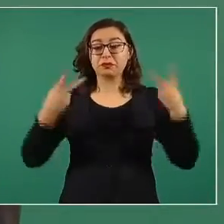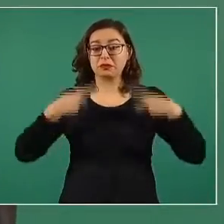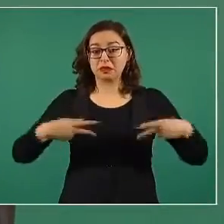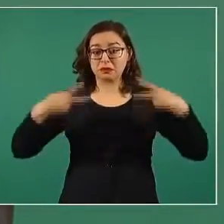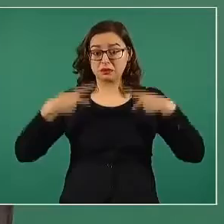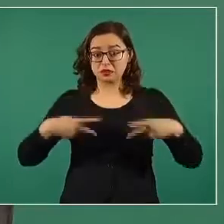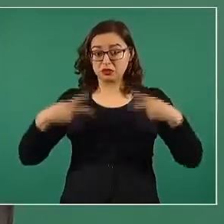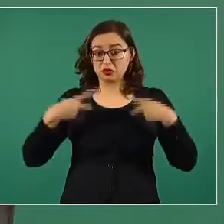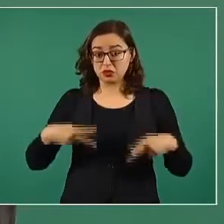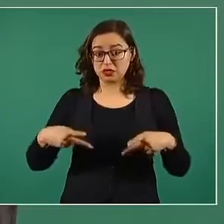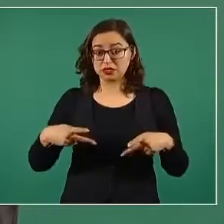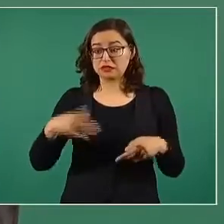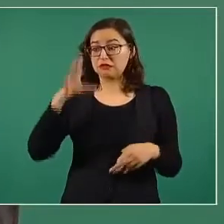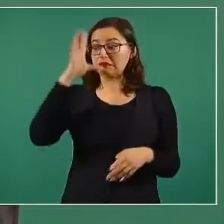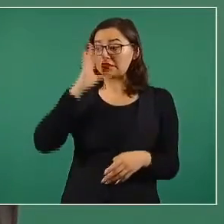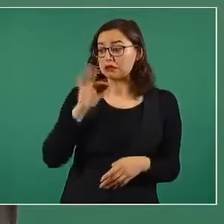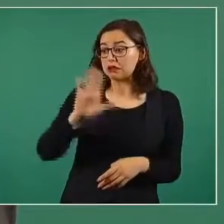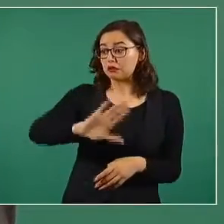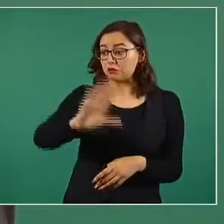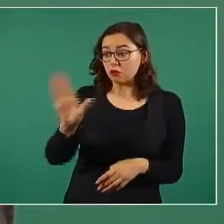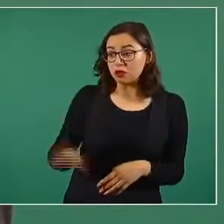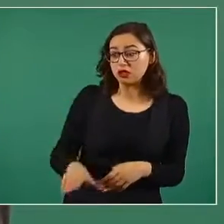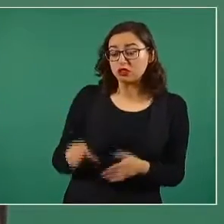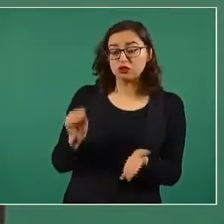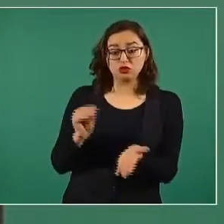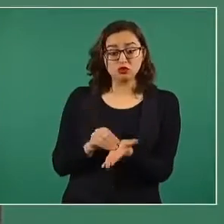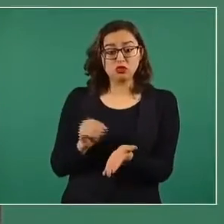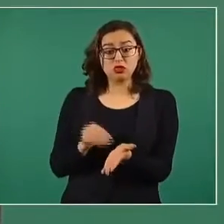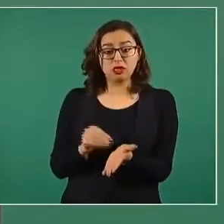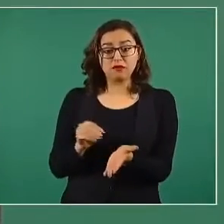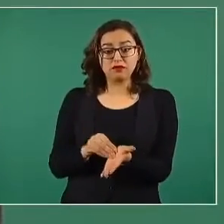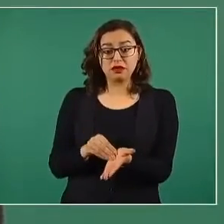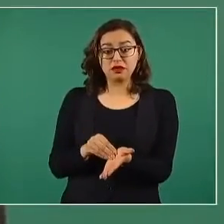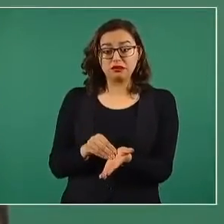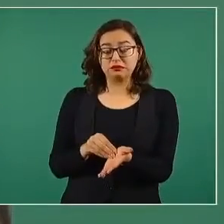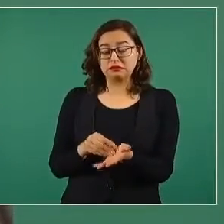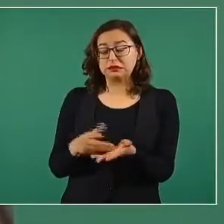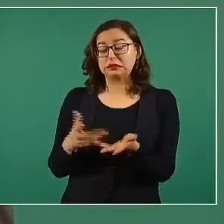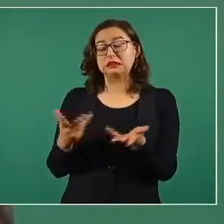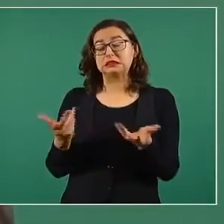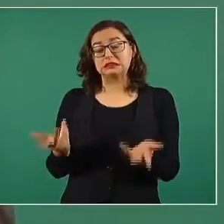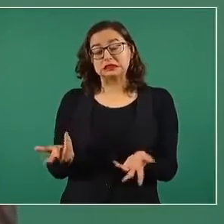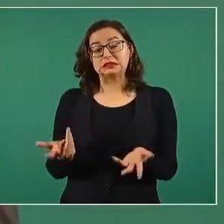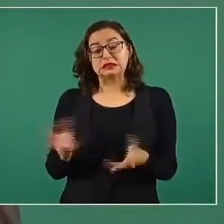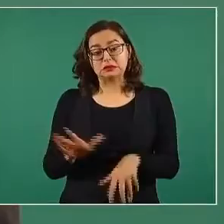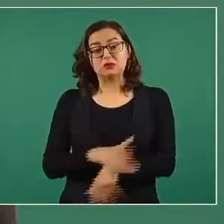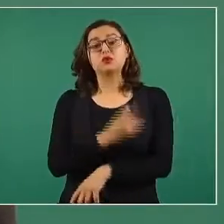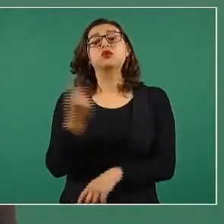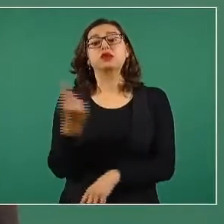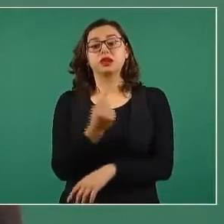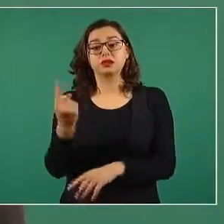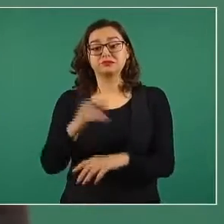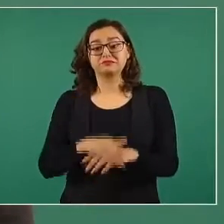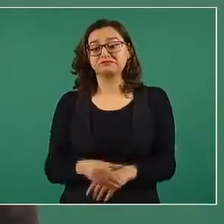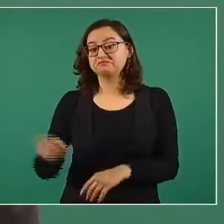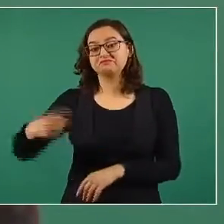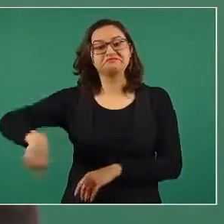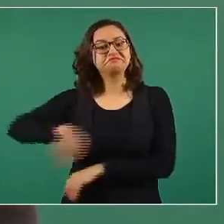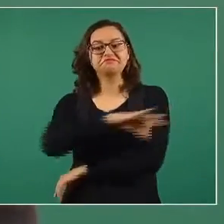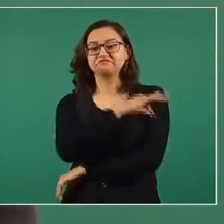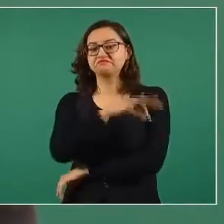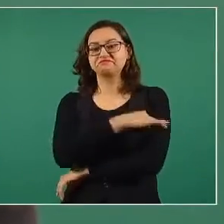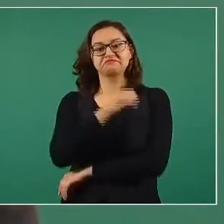en un porcentaje muy considerable son personas no